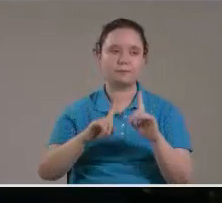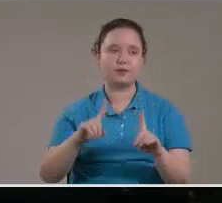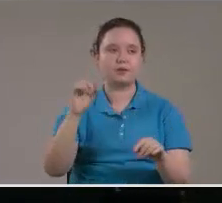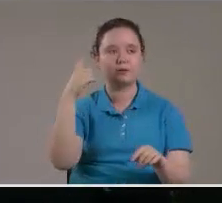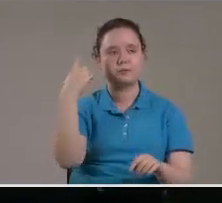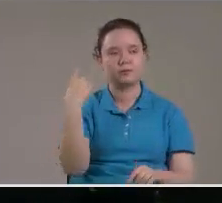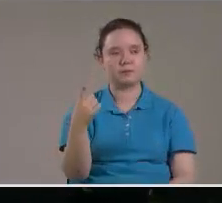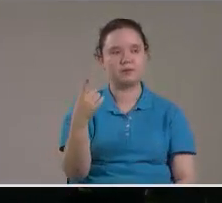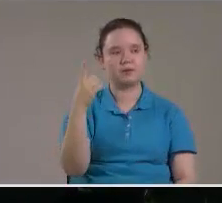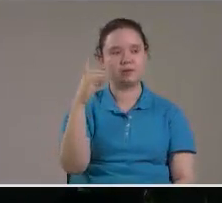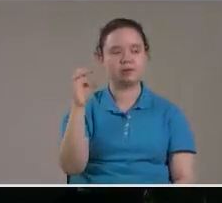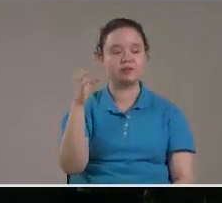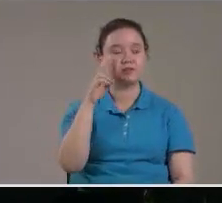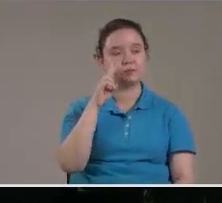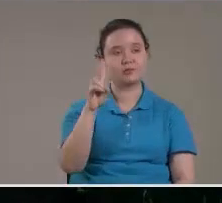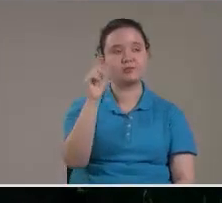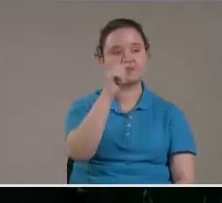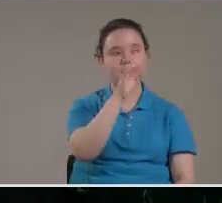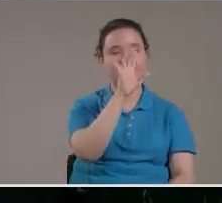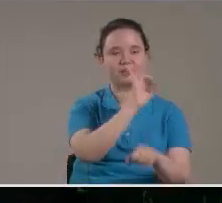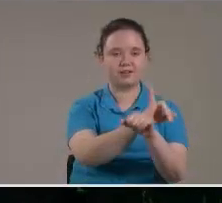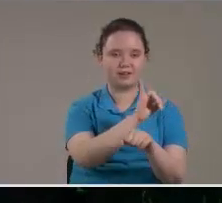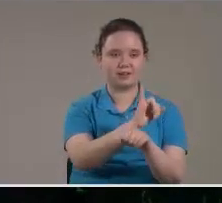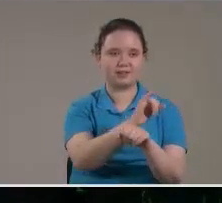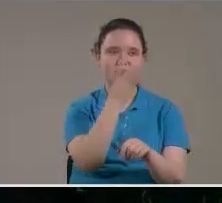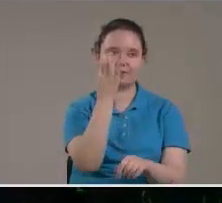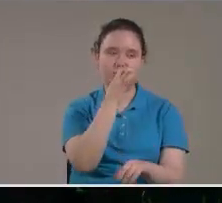primero que se ve Es que es iglesia